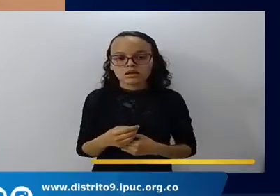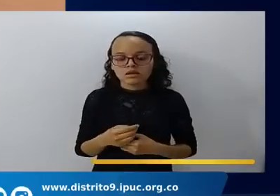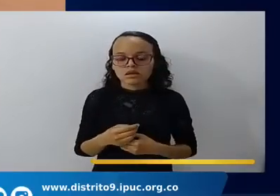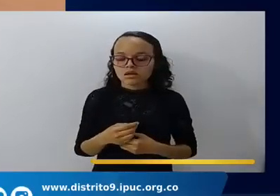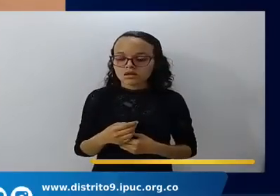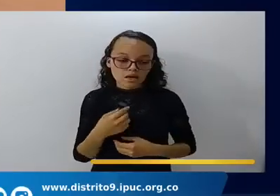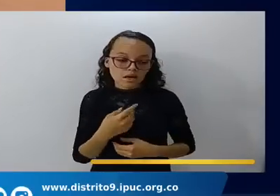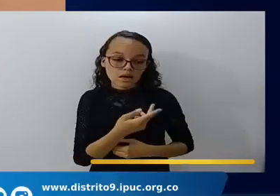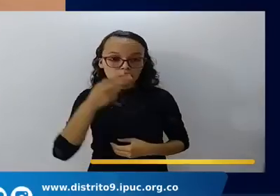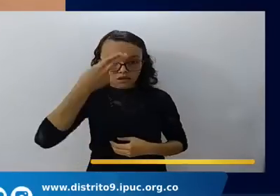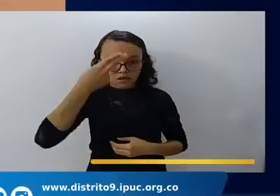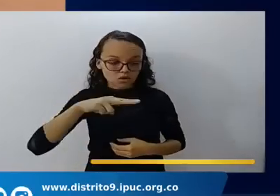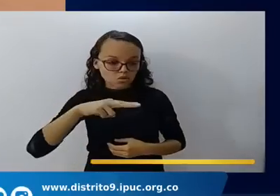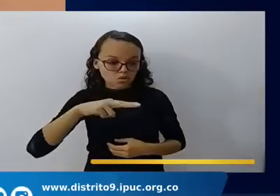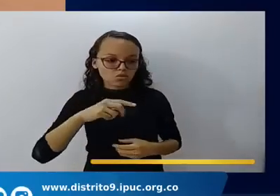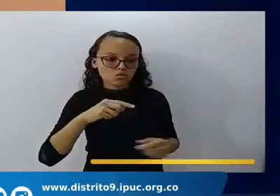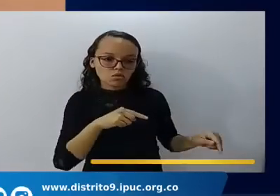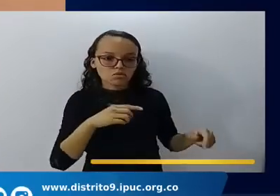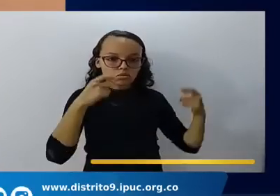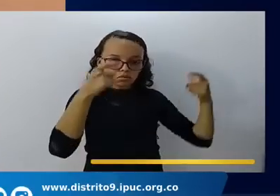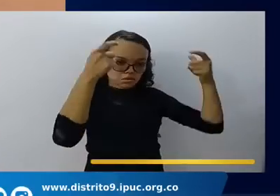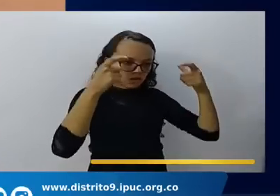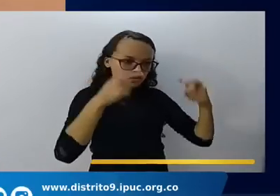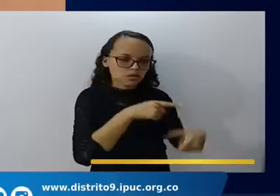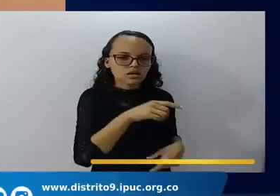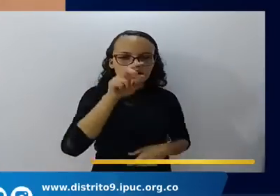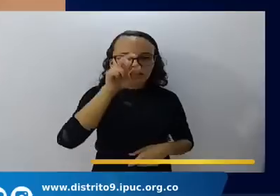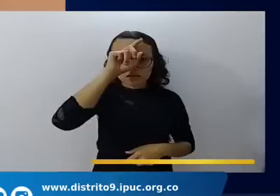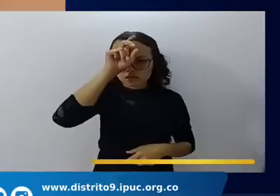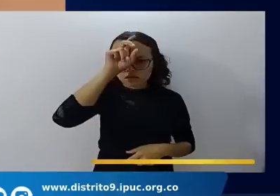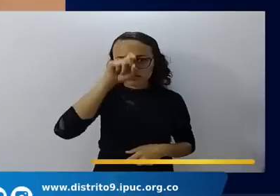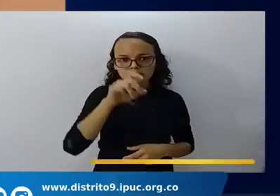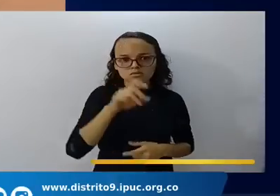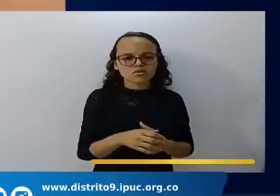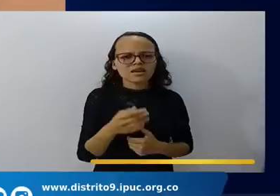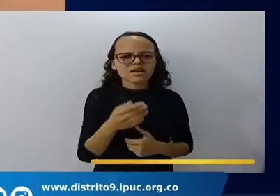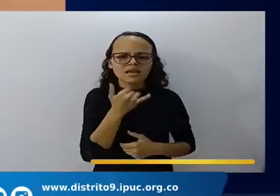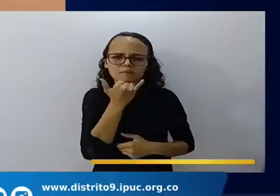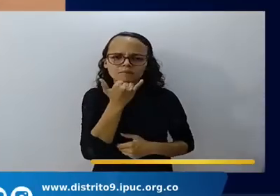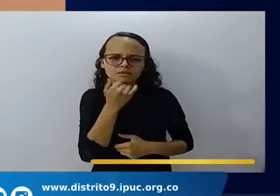Faraón dijo no señor yo sé a que pueblo pertenezco